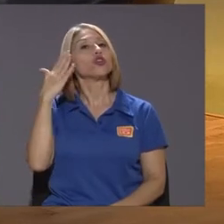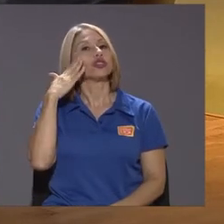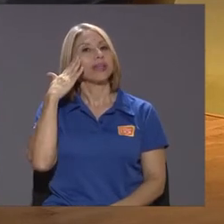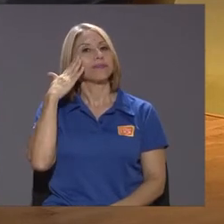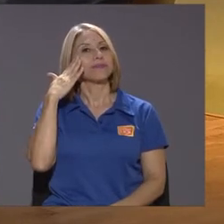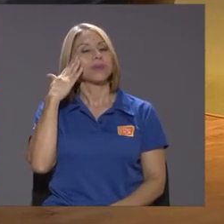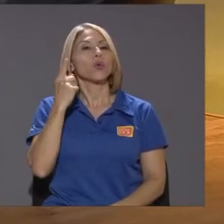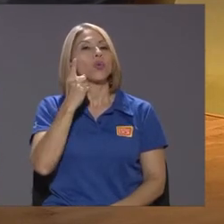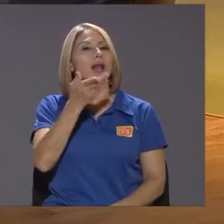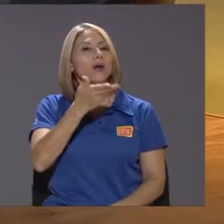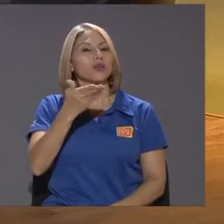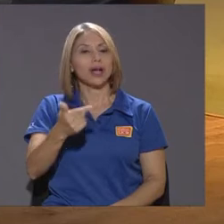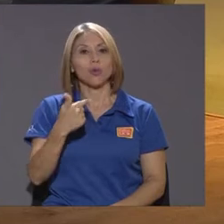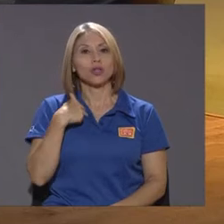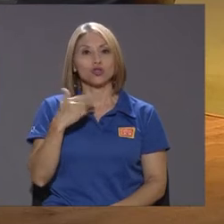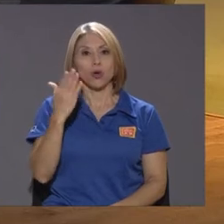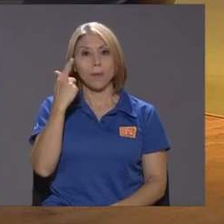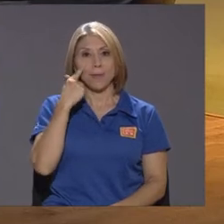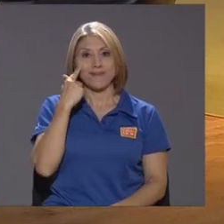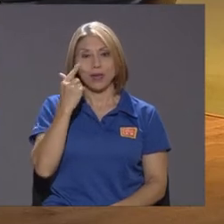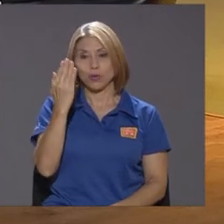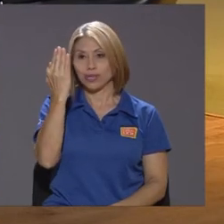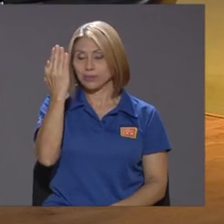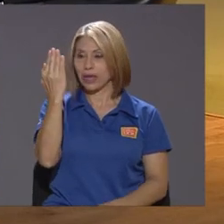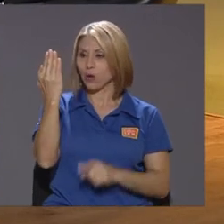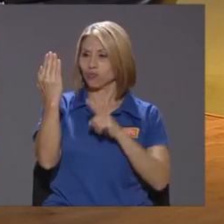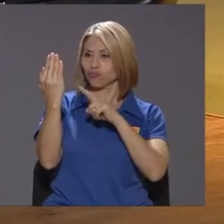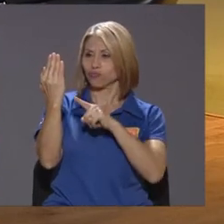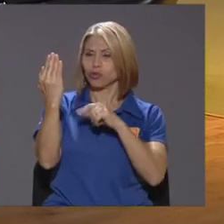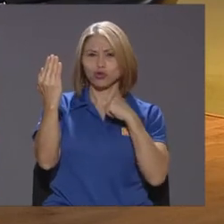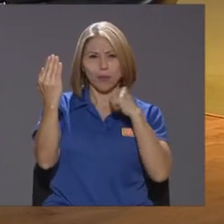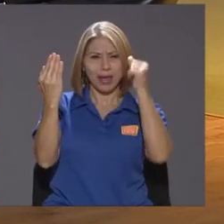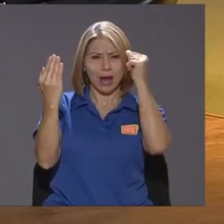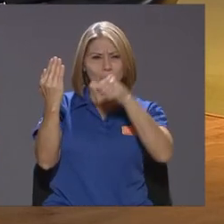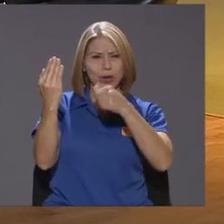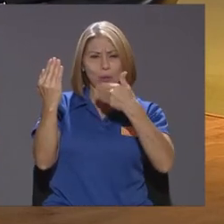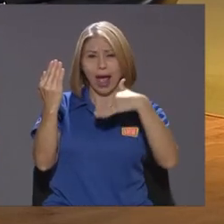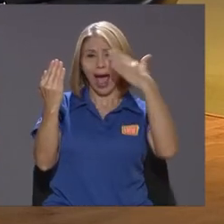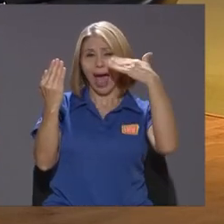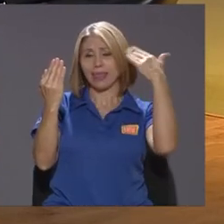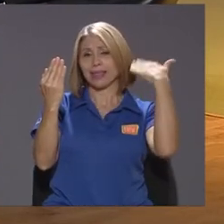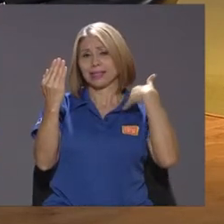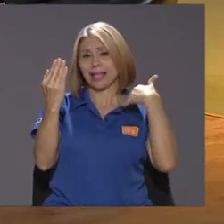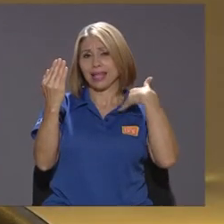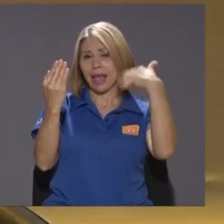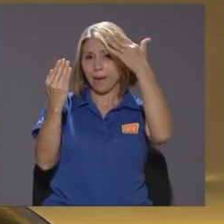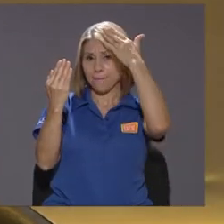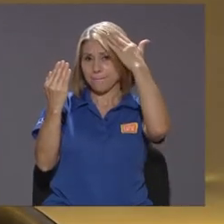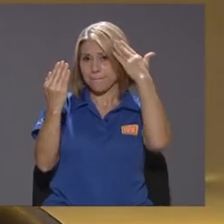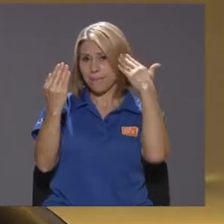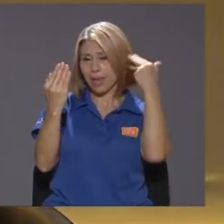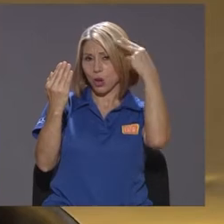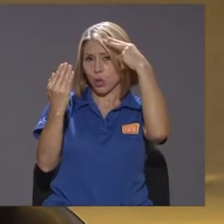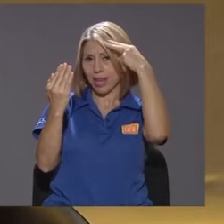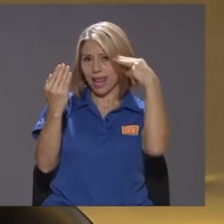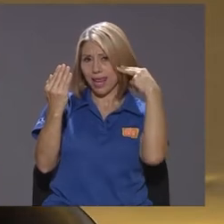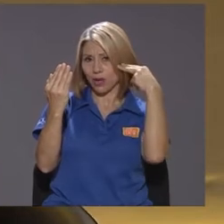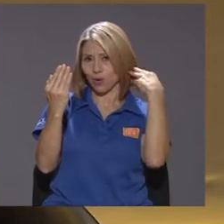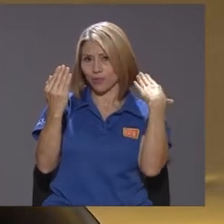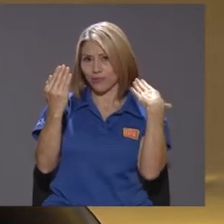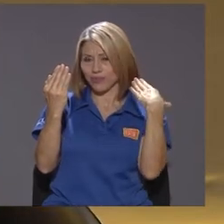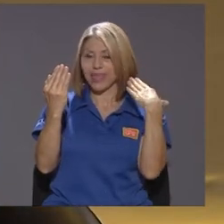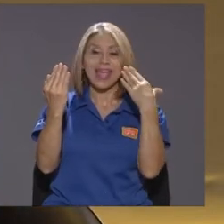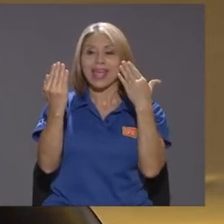yo me acordaba de que tenía pelo y de que el pelo que tenía era negro y de que no se me